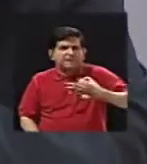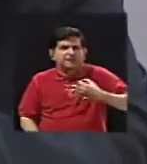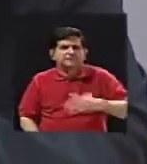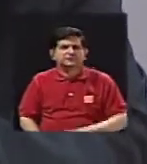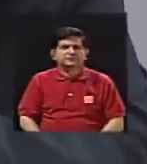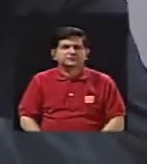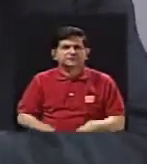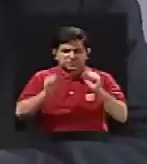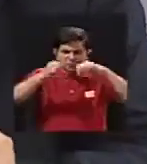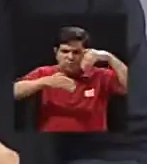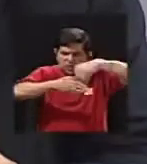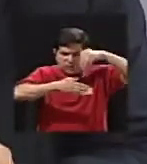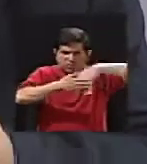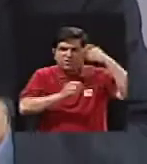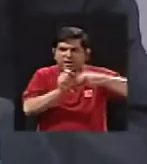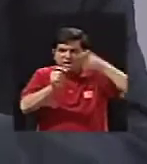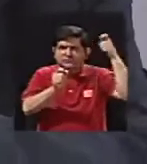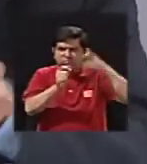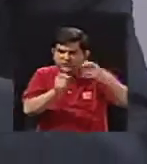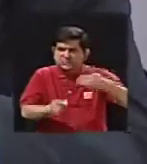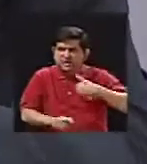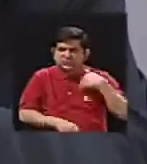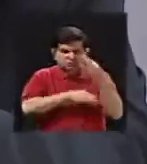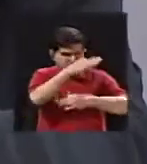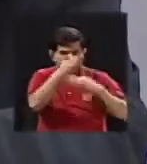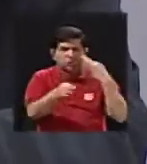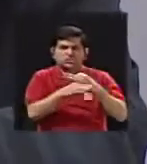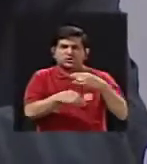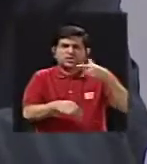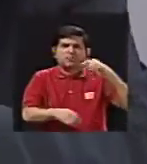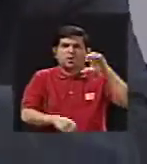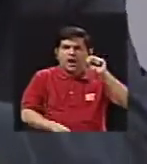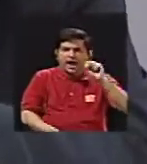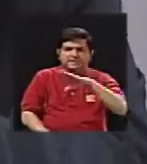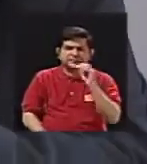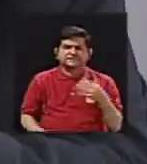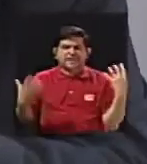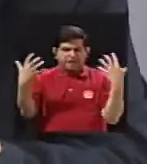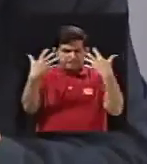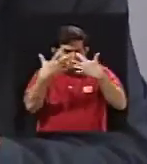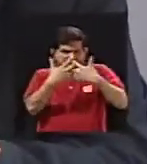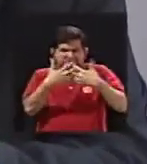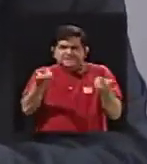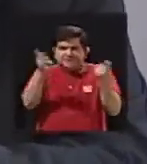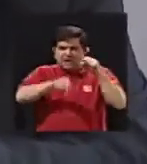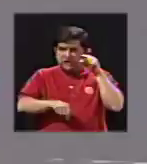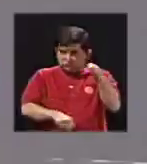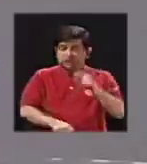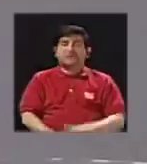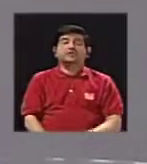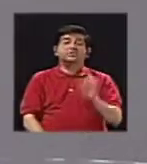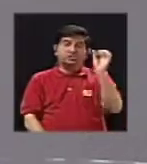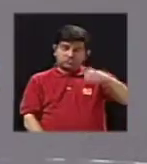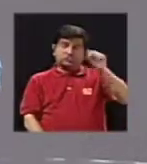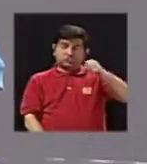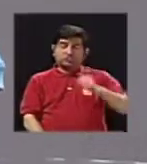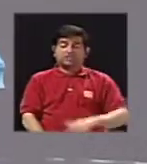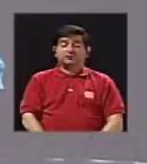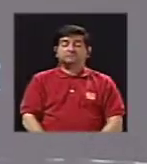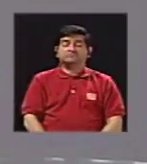¿Se puede hacer un registro más preciso del tipo de gases y las combinaciones de gases que estaban ocurriendo allí? Sí, pues,